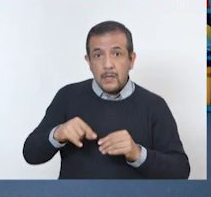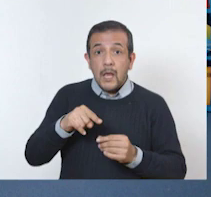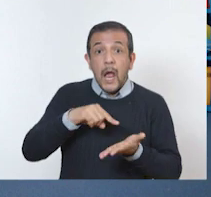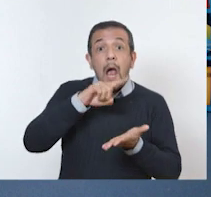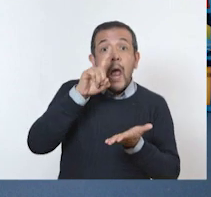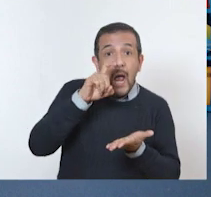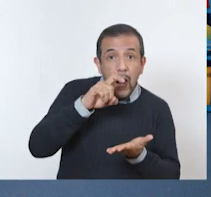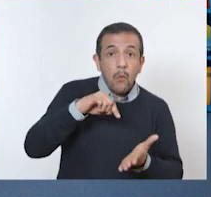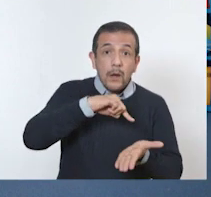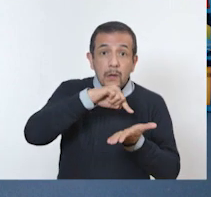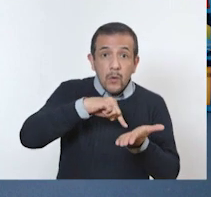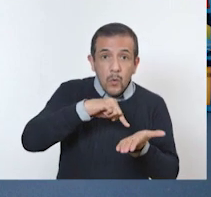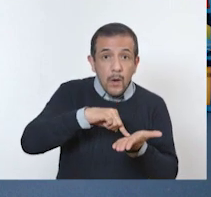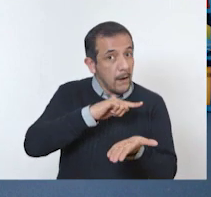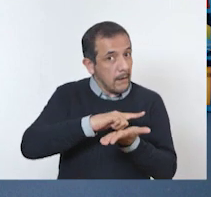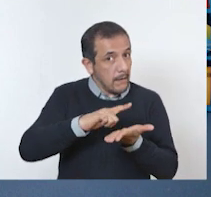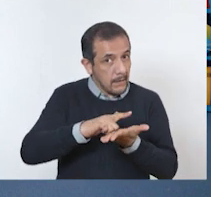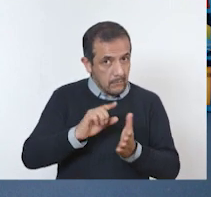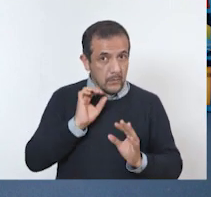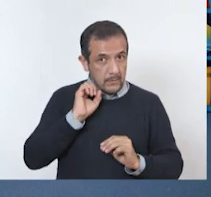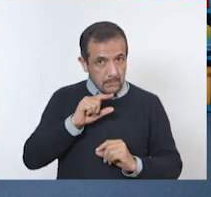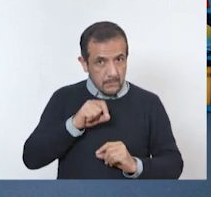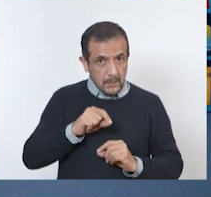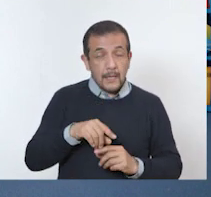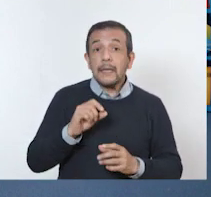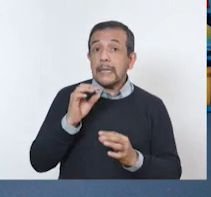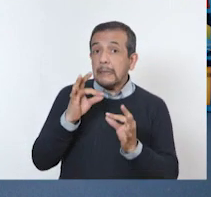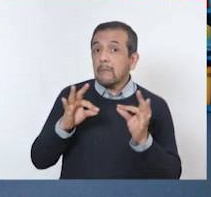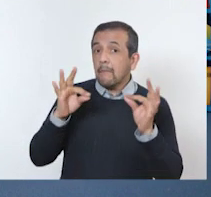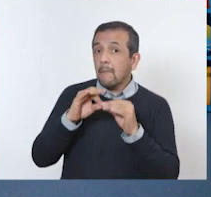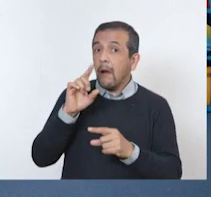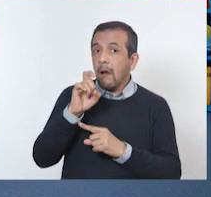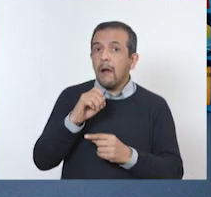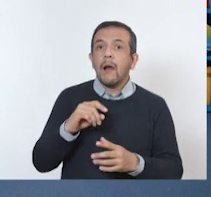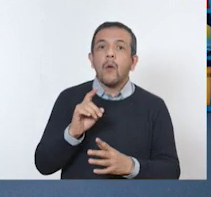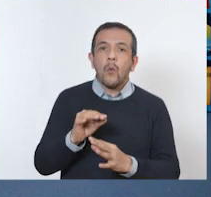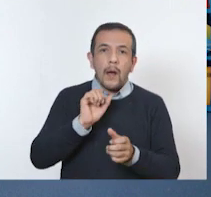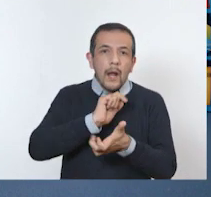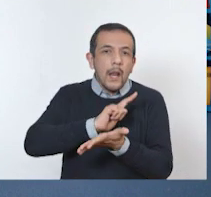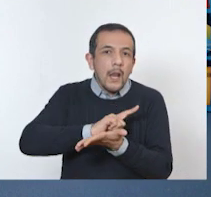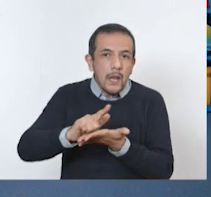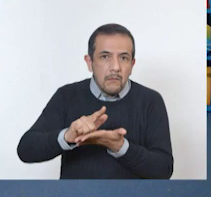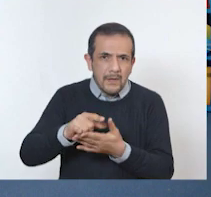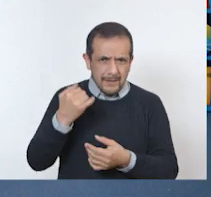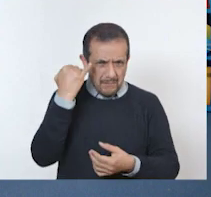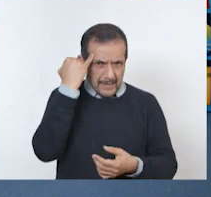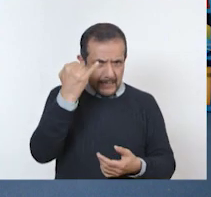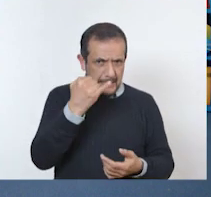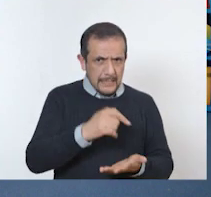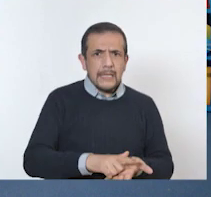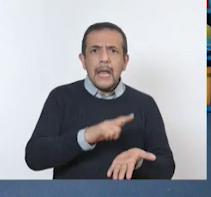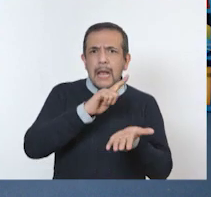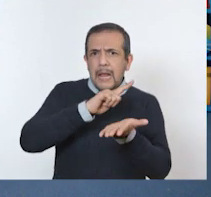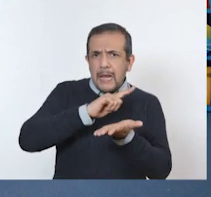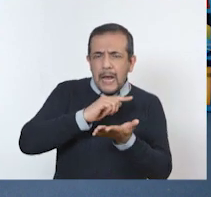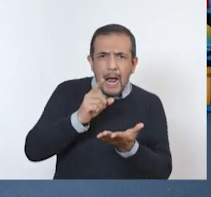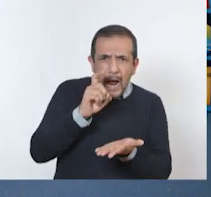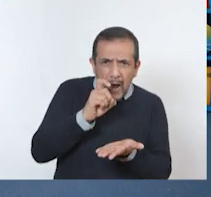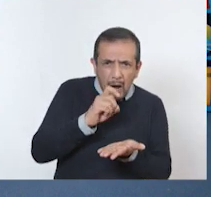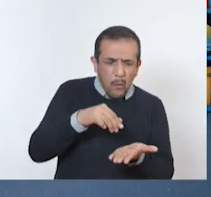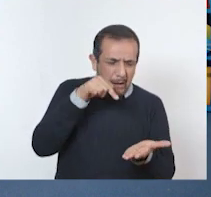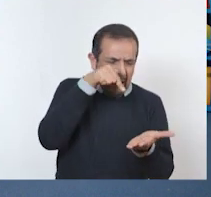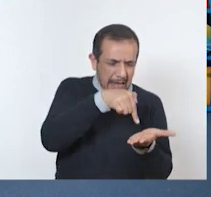y un lugar muy limpio. Hay que cuidar que el agua sea fresca. ¿Ustedes se imaginan tomando agua que lleva muchos días